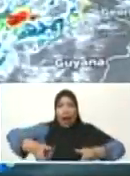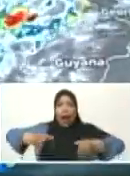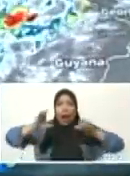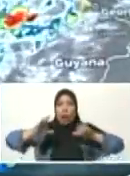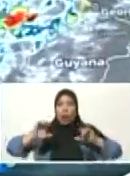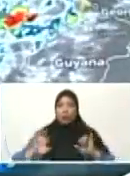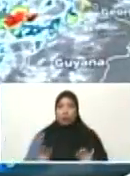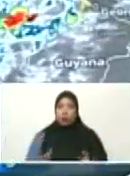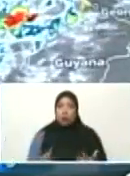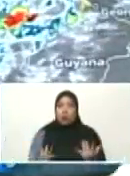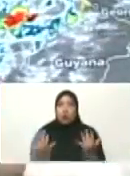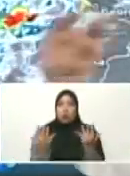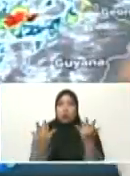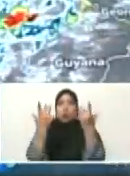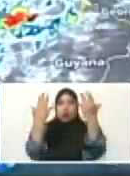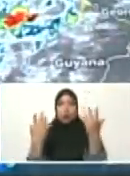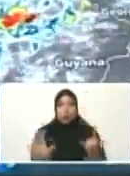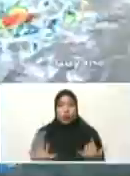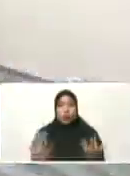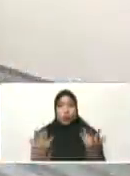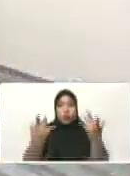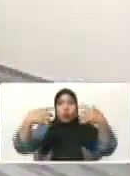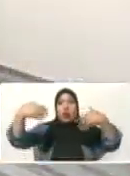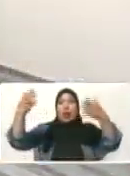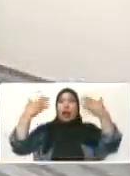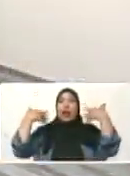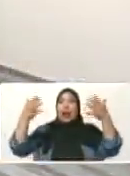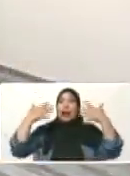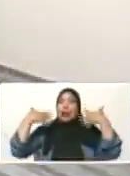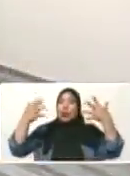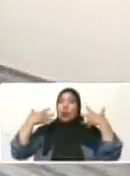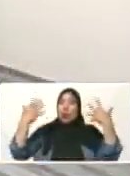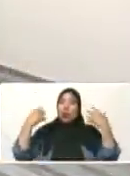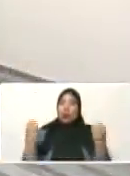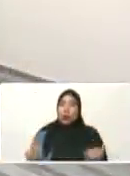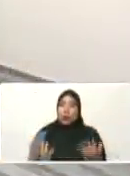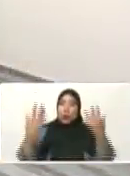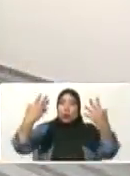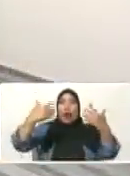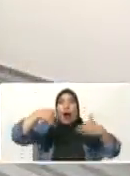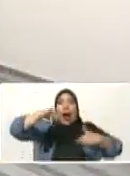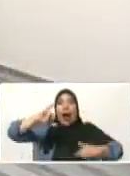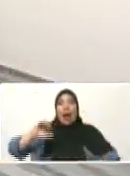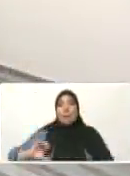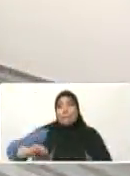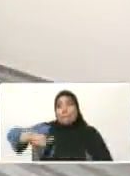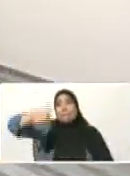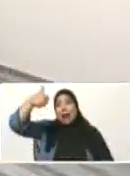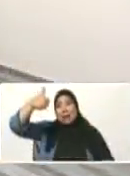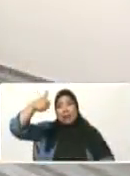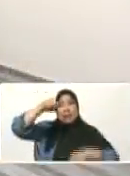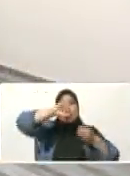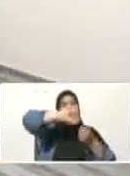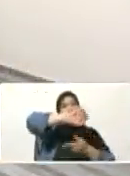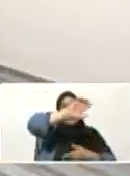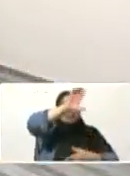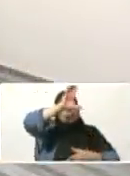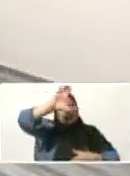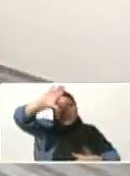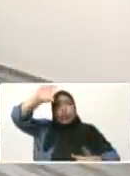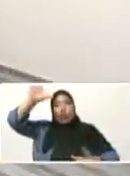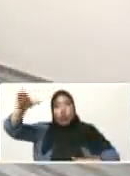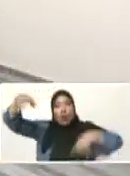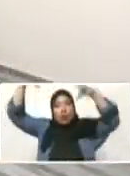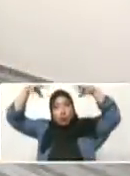precipitaciones tenemos. Si ese mar está mucho más caliente y hay más agua evaporándose, va a originarse una mayor